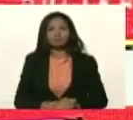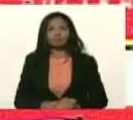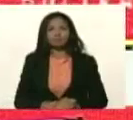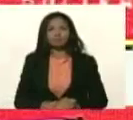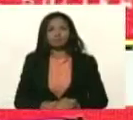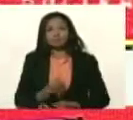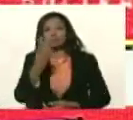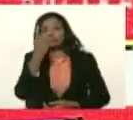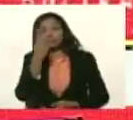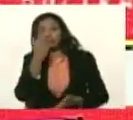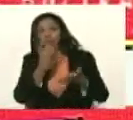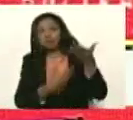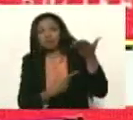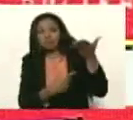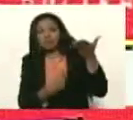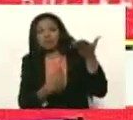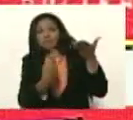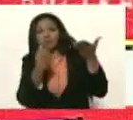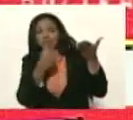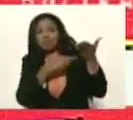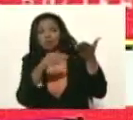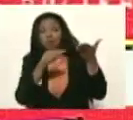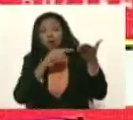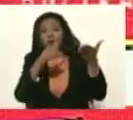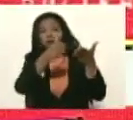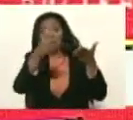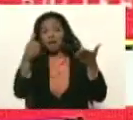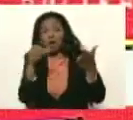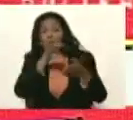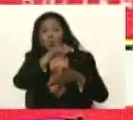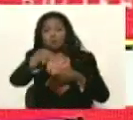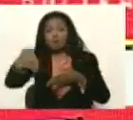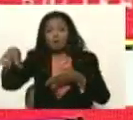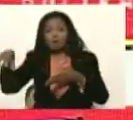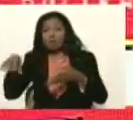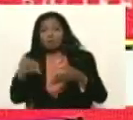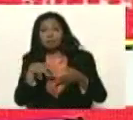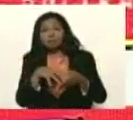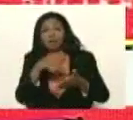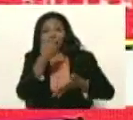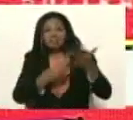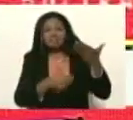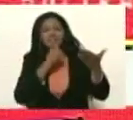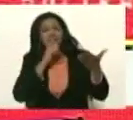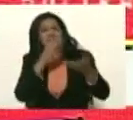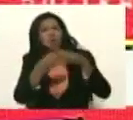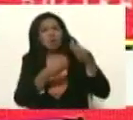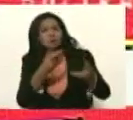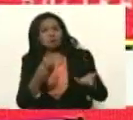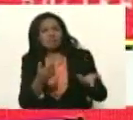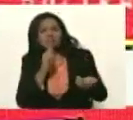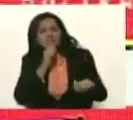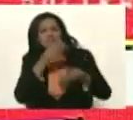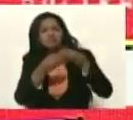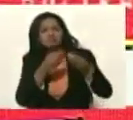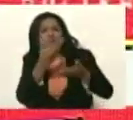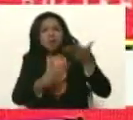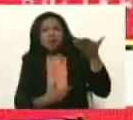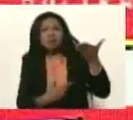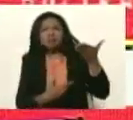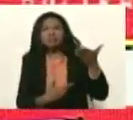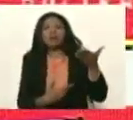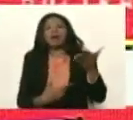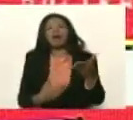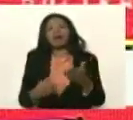Todavía faltaría, a por lo menos que esté uno por cada estado. ¿Está lista quién la hizo, Márquez? Erika